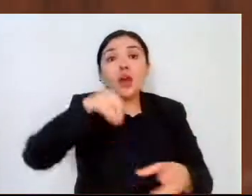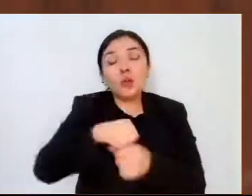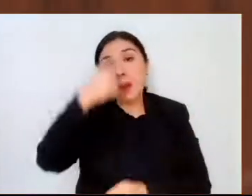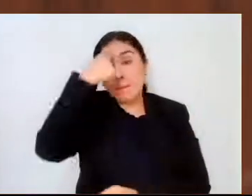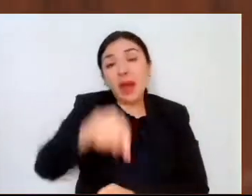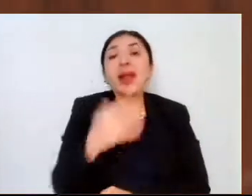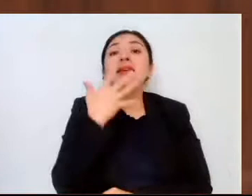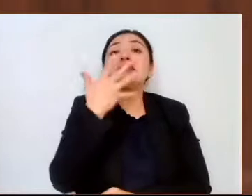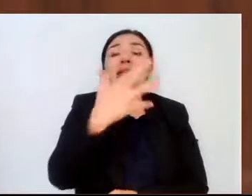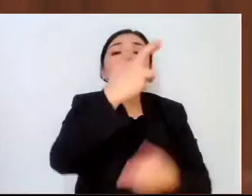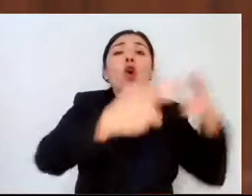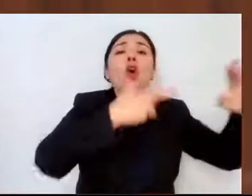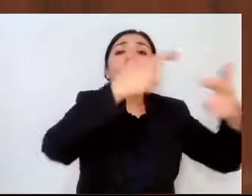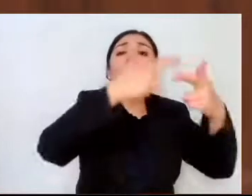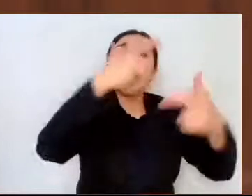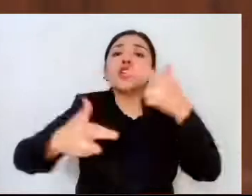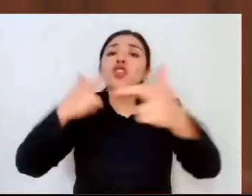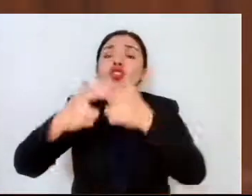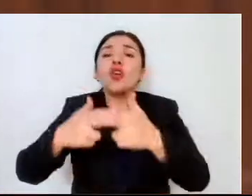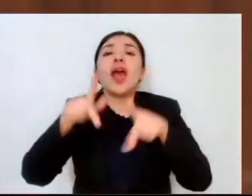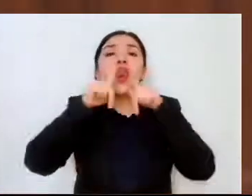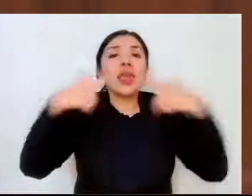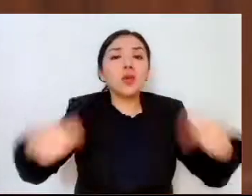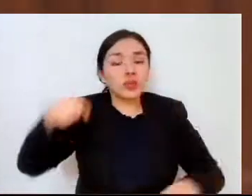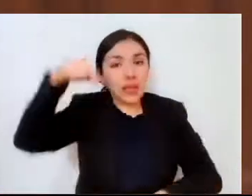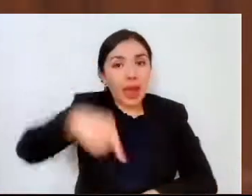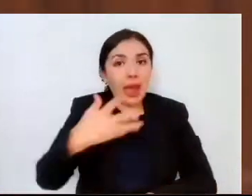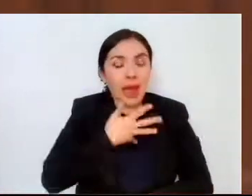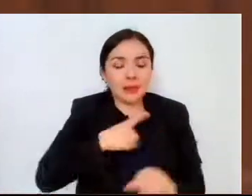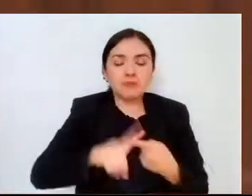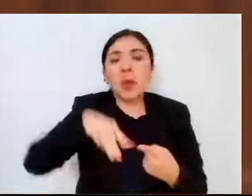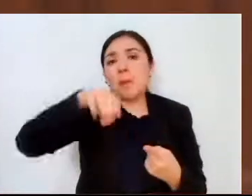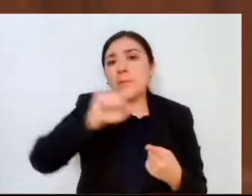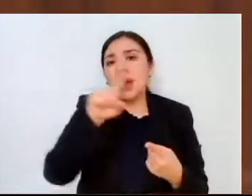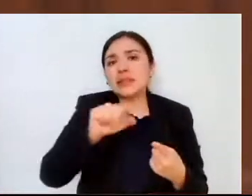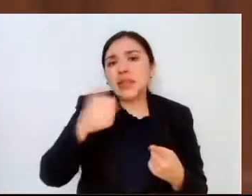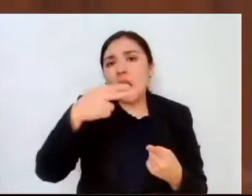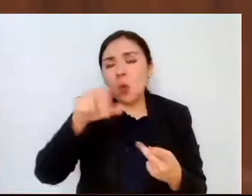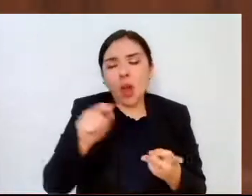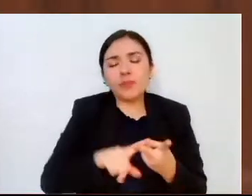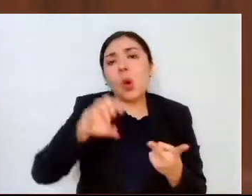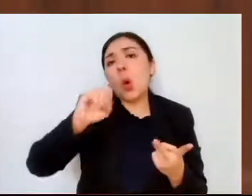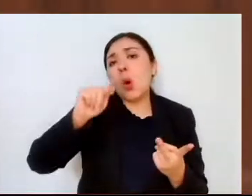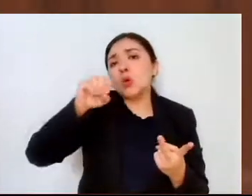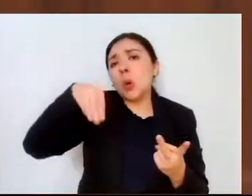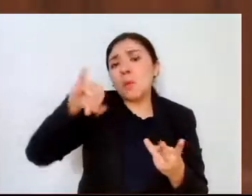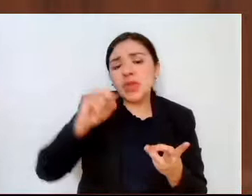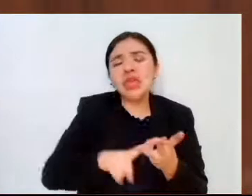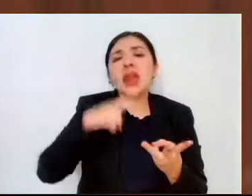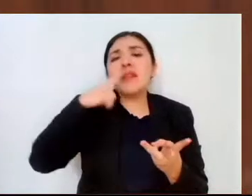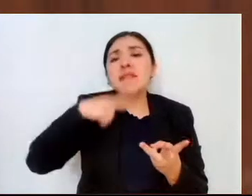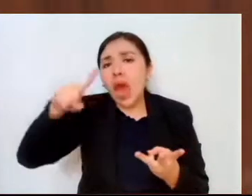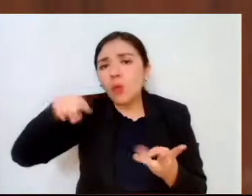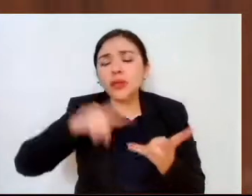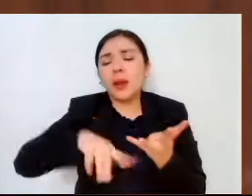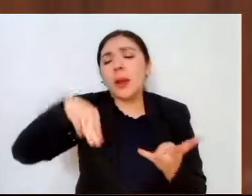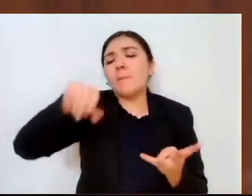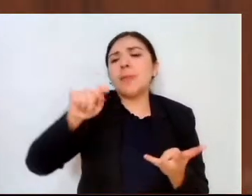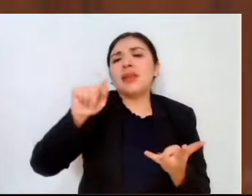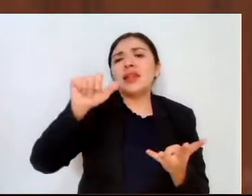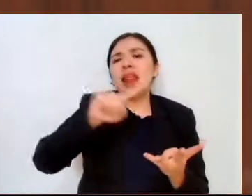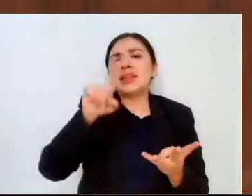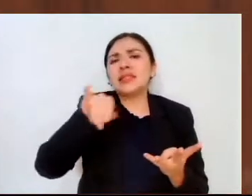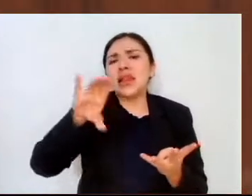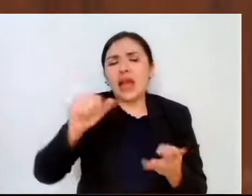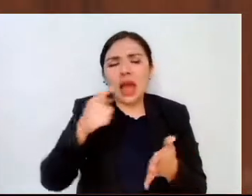regiones lingüísticas, Mazahua, Otomí, Náhuatl, Matlacinca y Tlahuica,